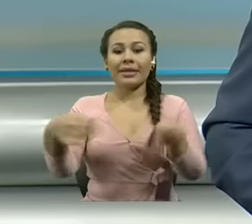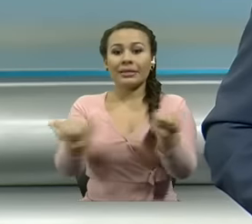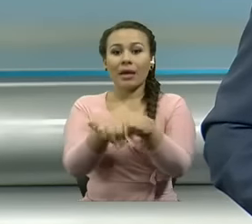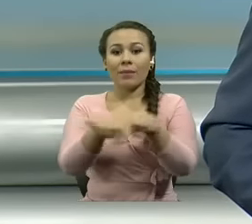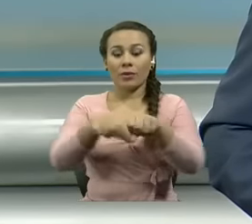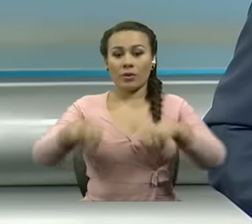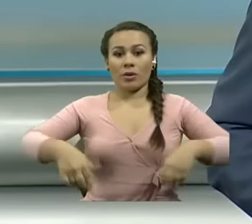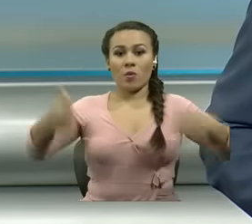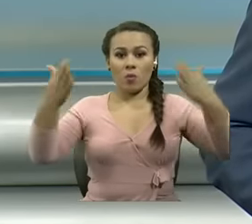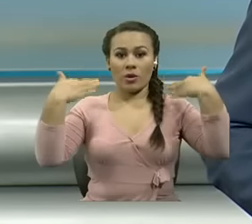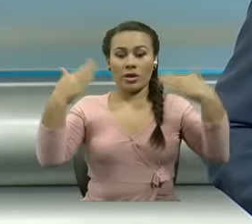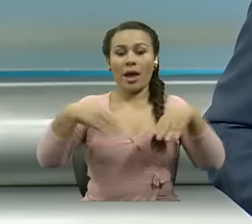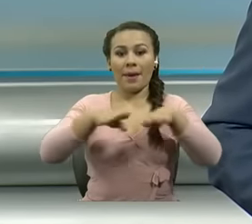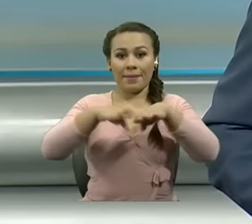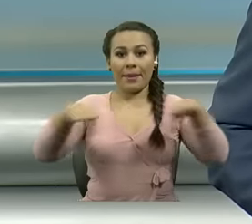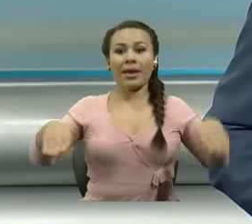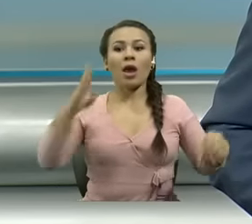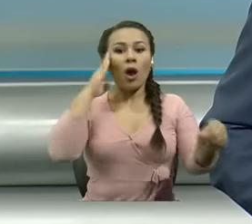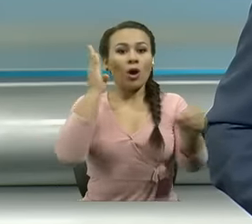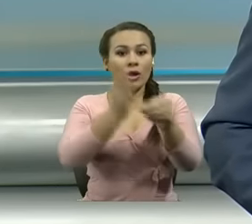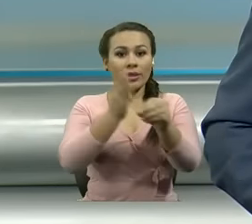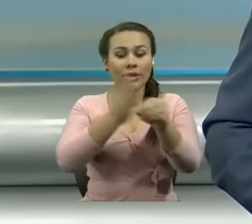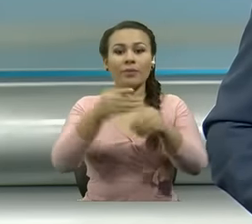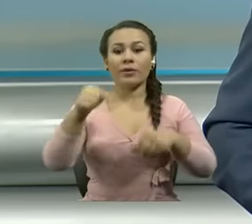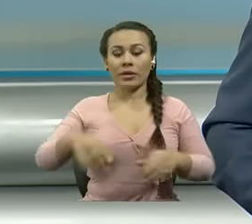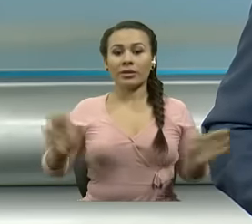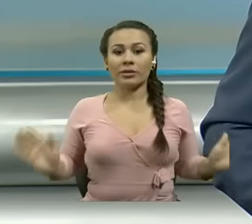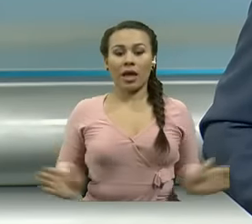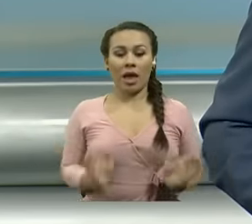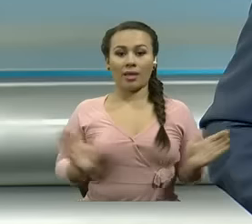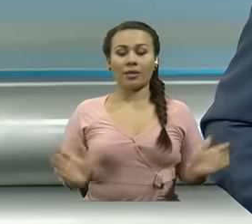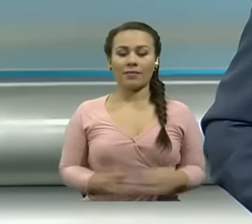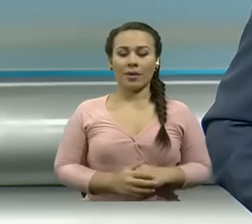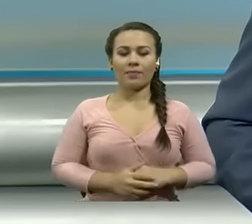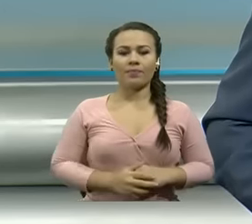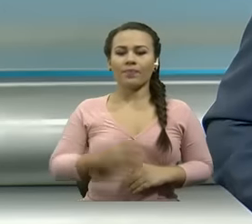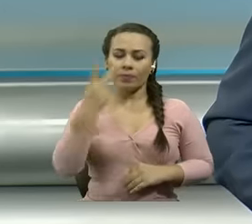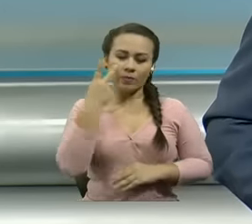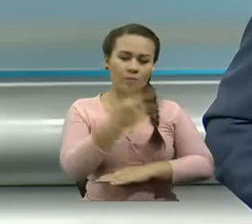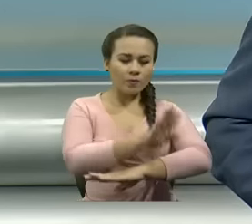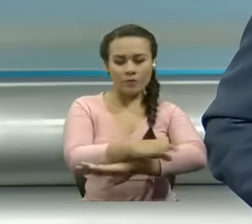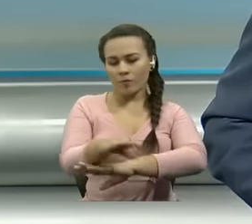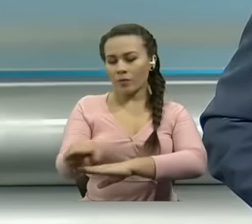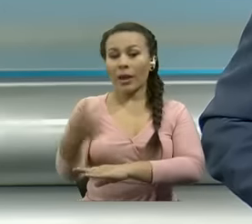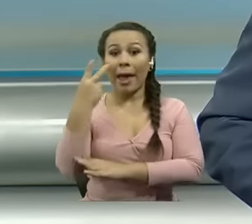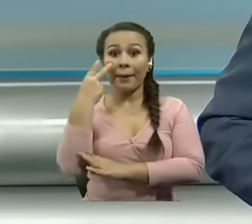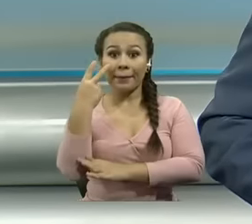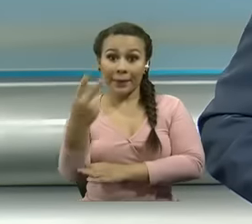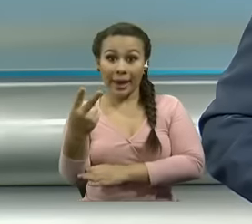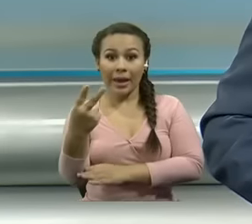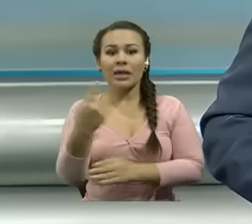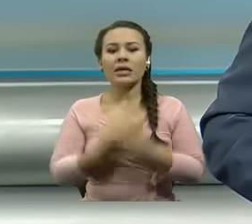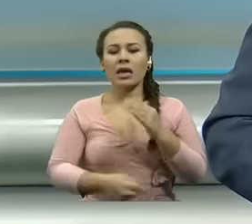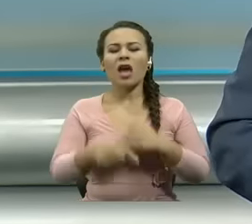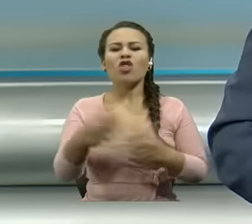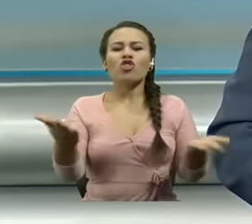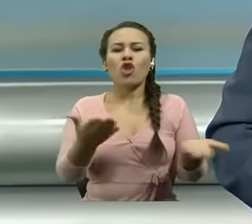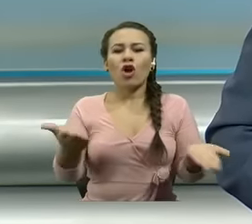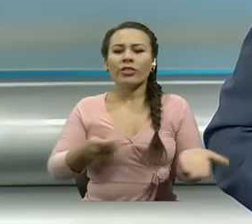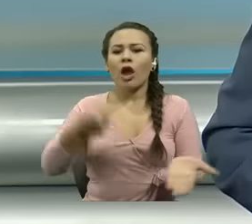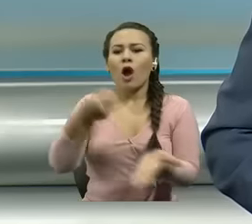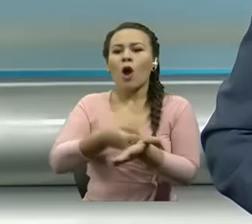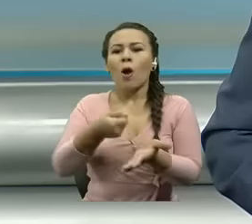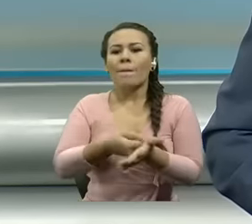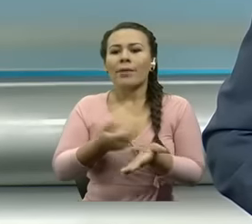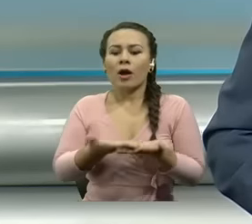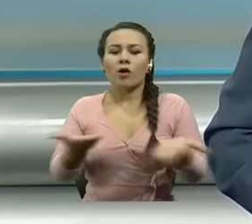bahía de guayaquil el fin de esta incursión fue constatar la procedencia de